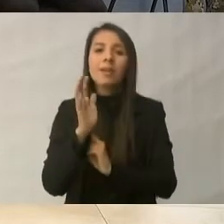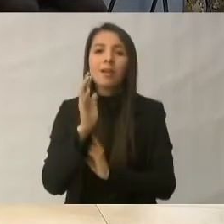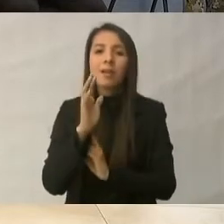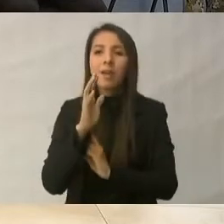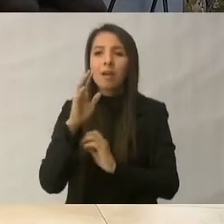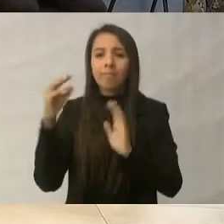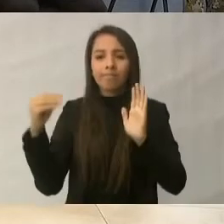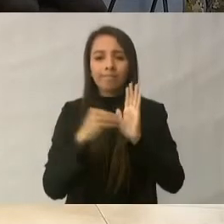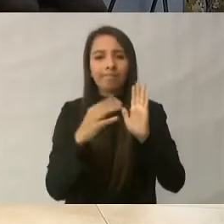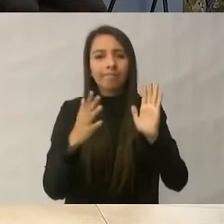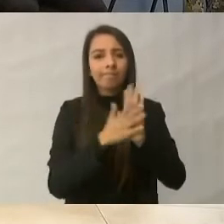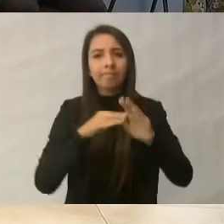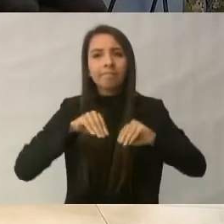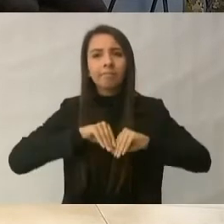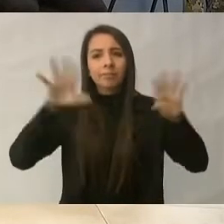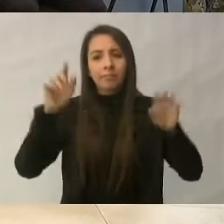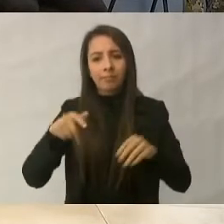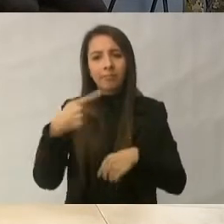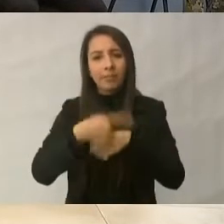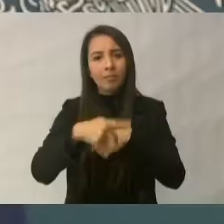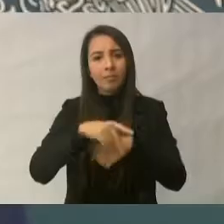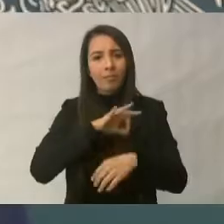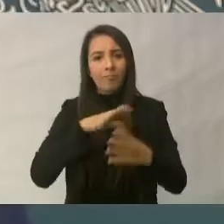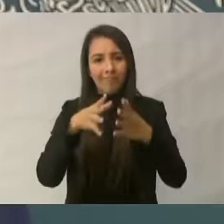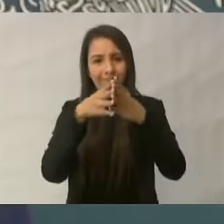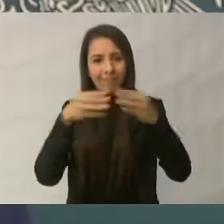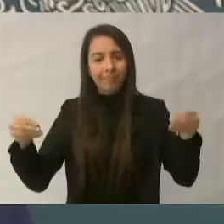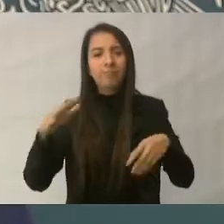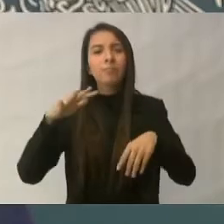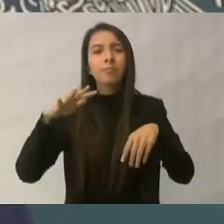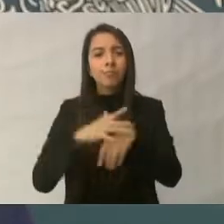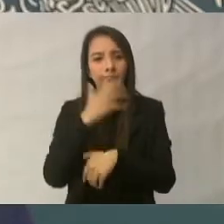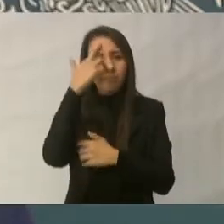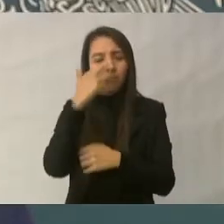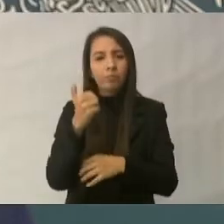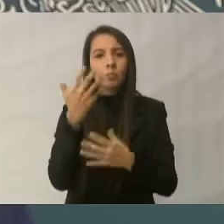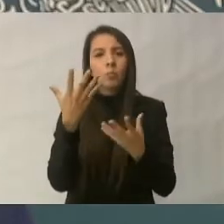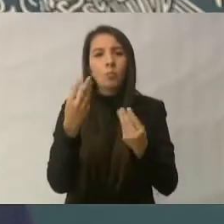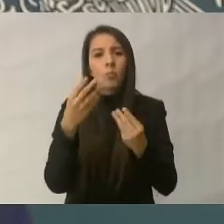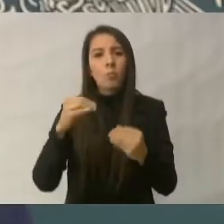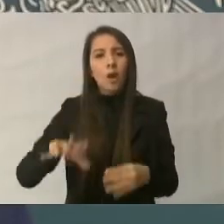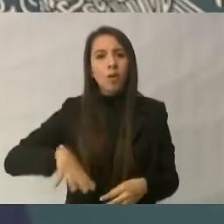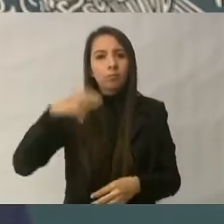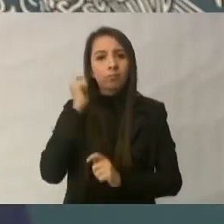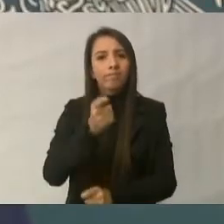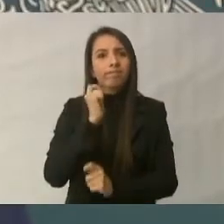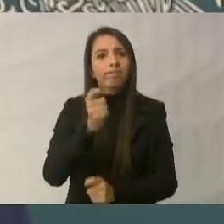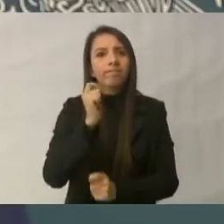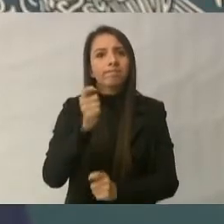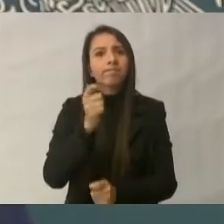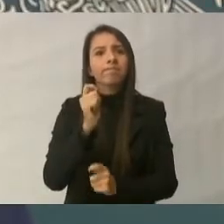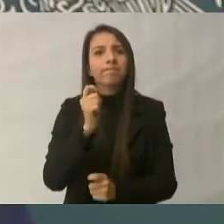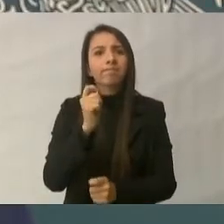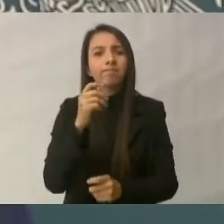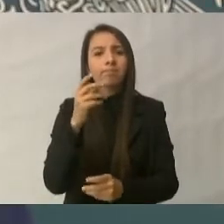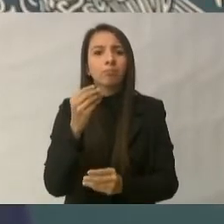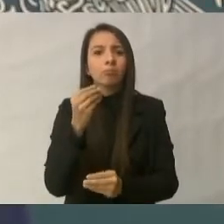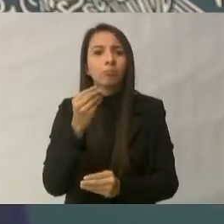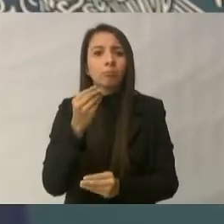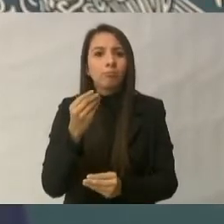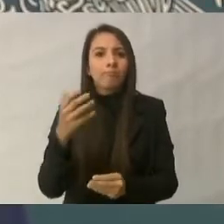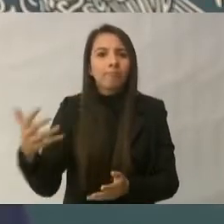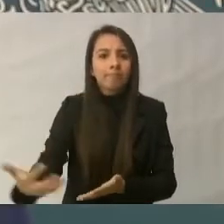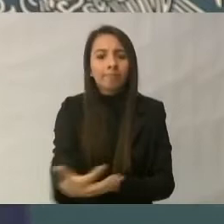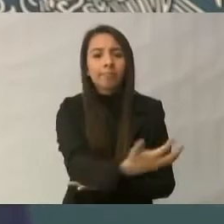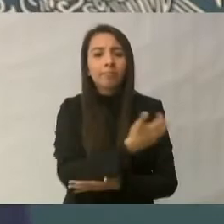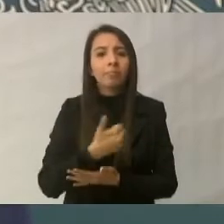peligro de extinción. Una de ellas, producto de la sobrepesca durante muchos años, que es el caso de la totuaba, y el caso de la vaquita